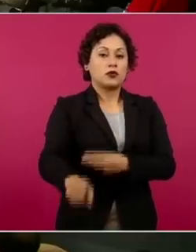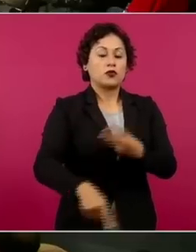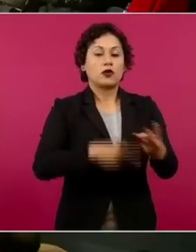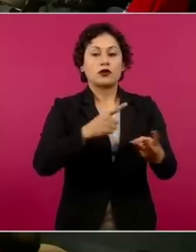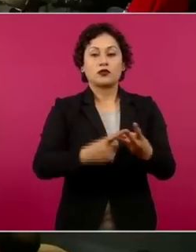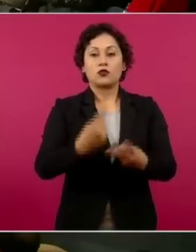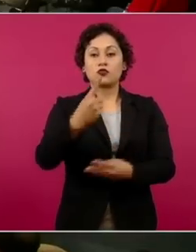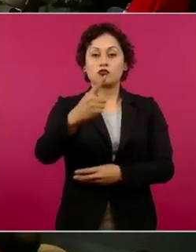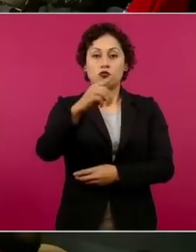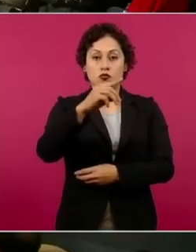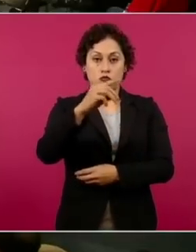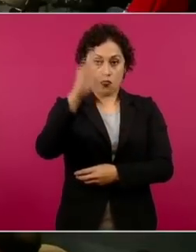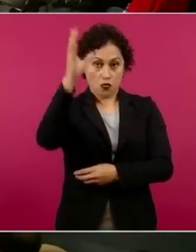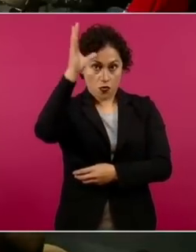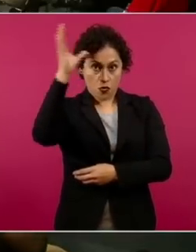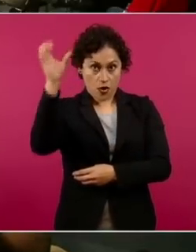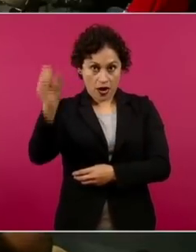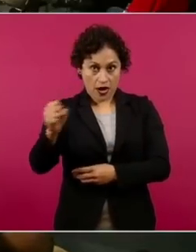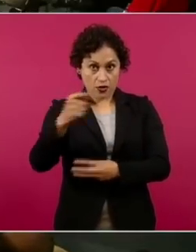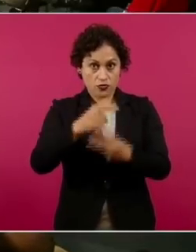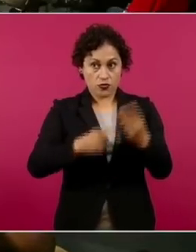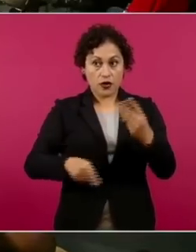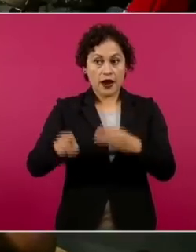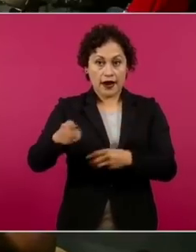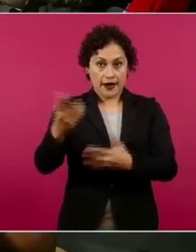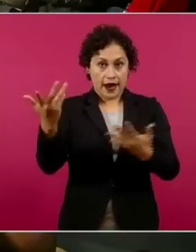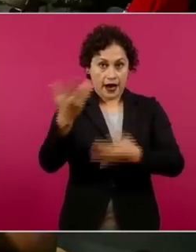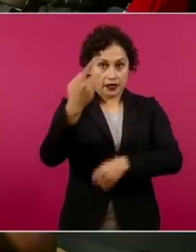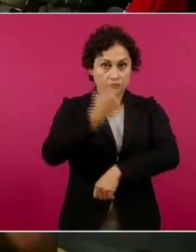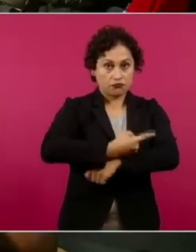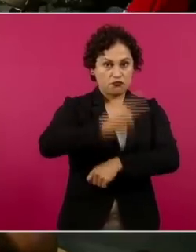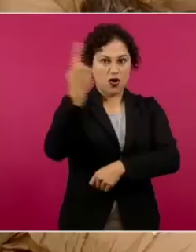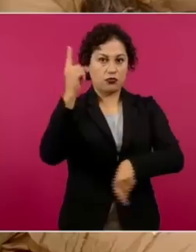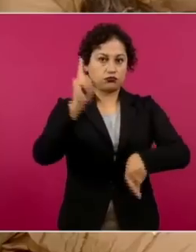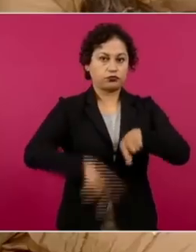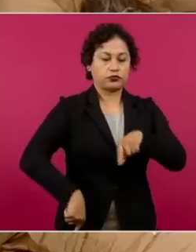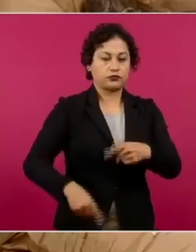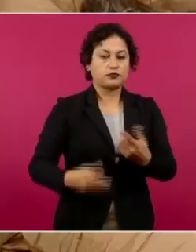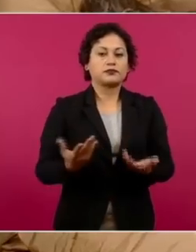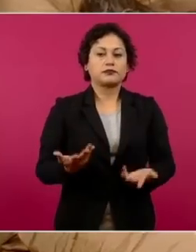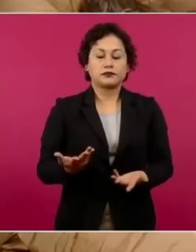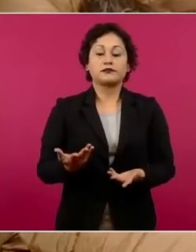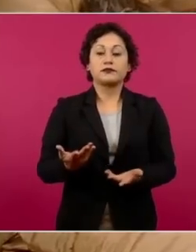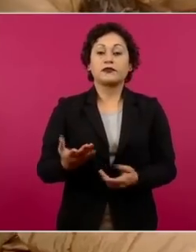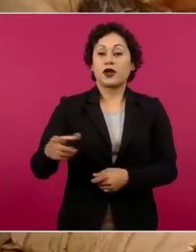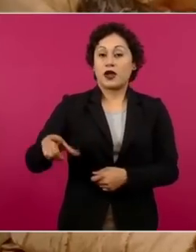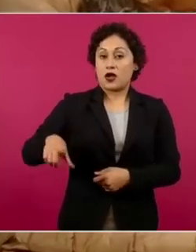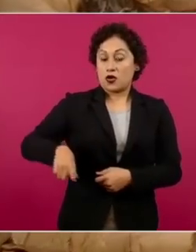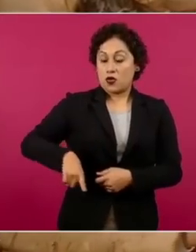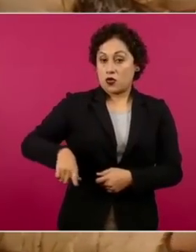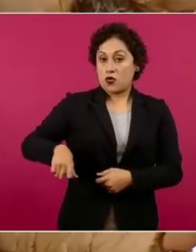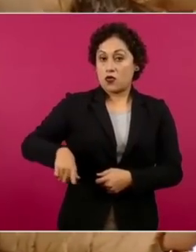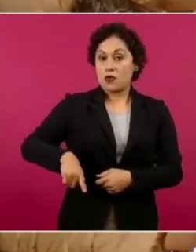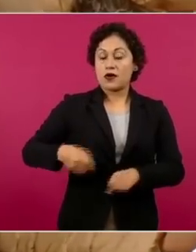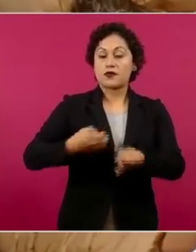de Morelos. El Estado de México, el gobierno del Estado de México